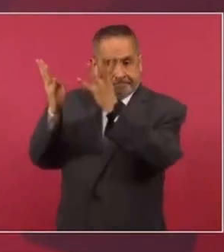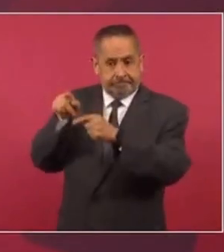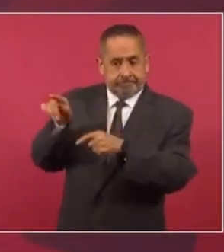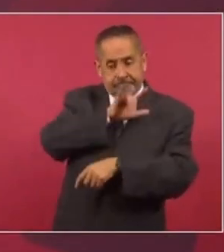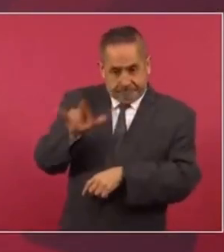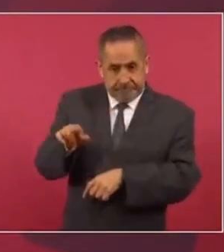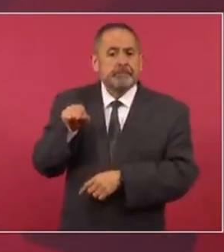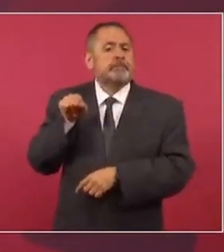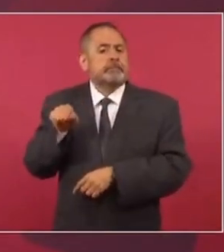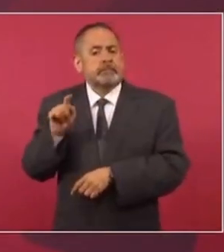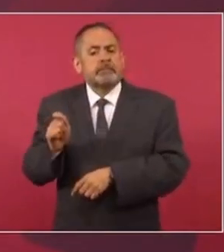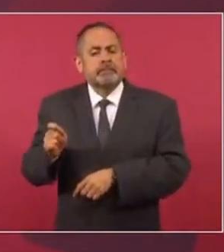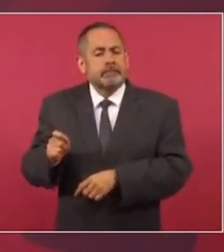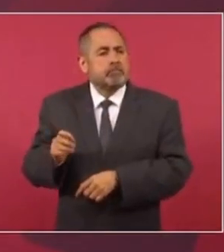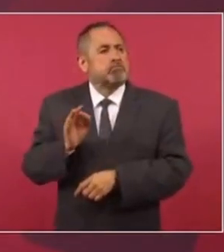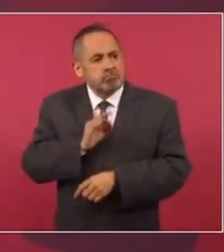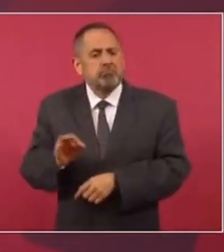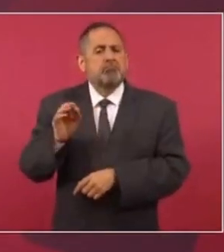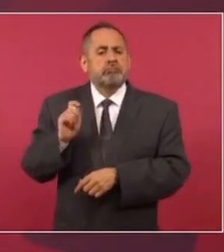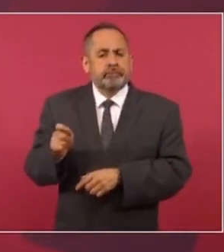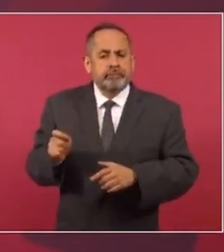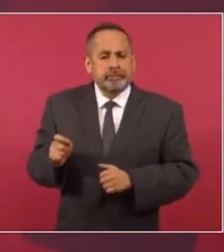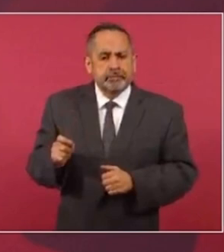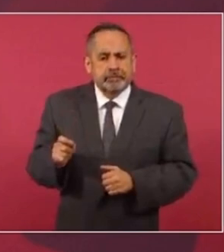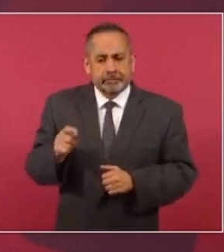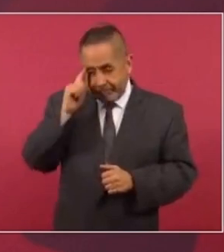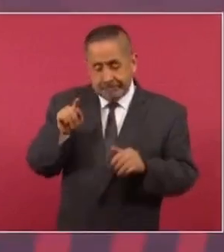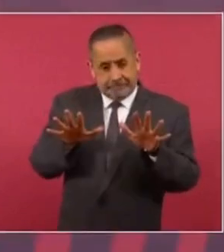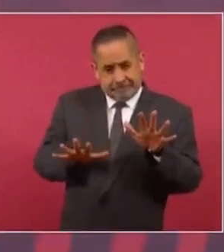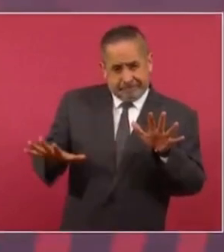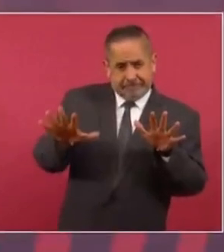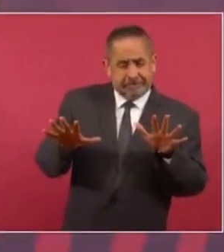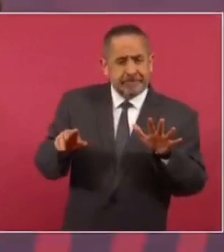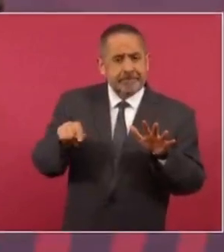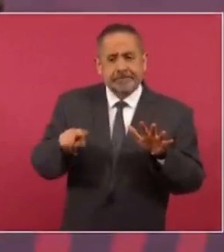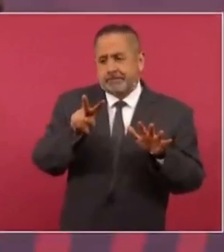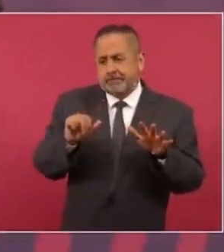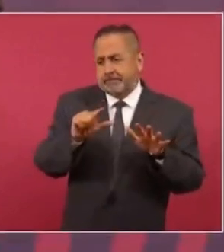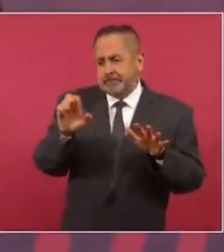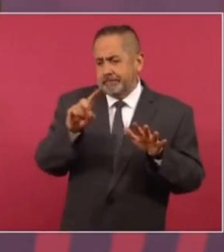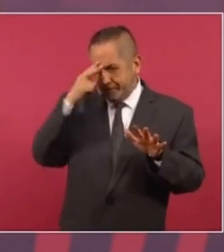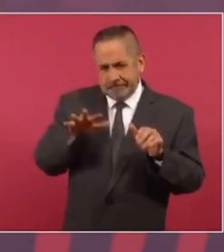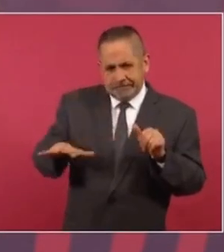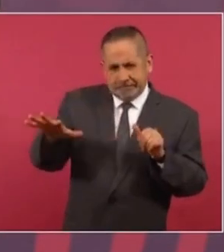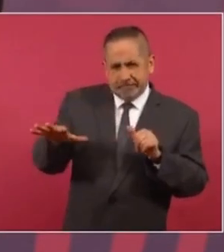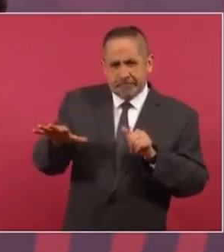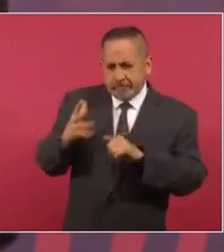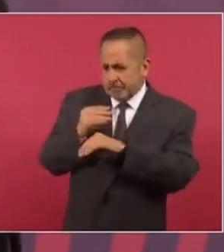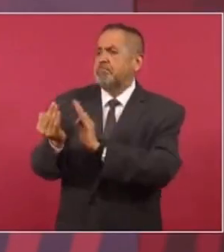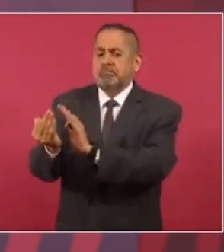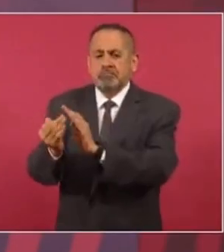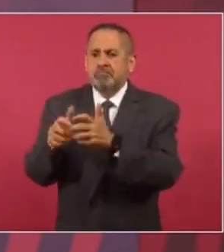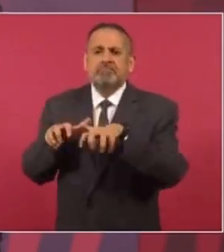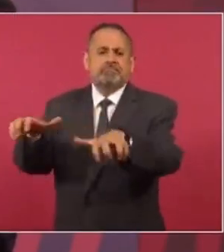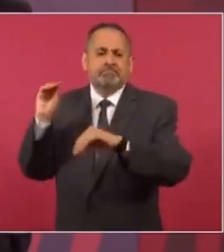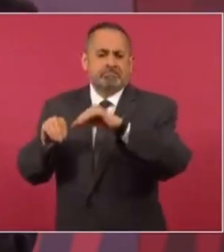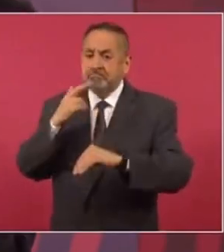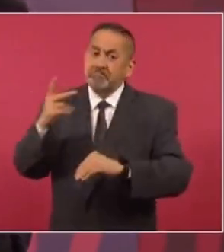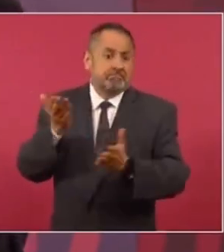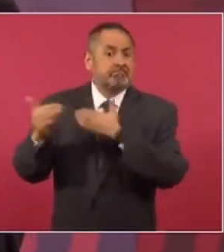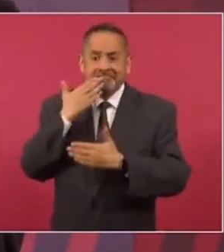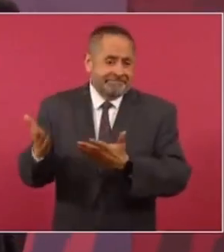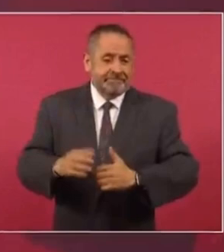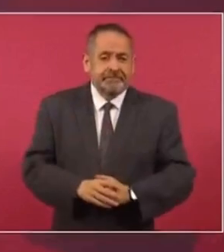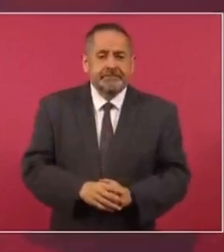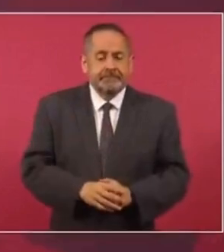permite orientar el crecimiento poblacional del Valle de México hacia el norte, hacia Hidalgo. Entonces, lo